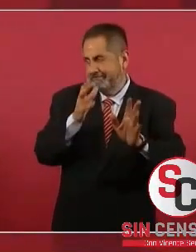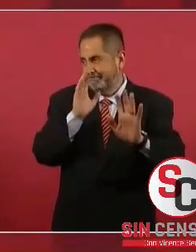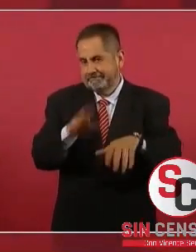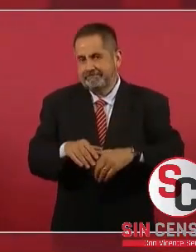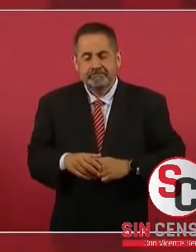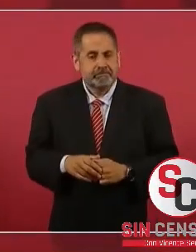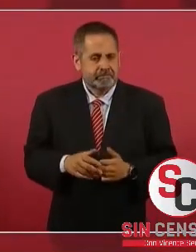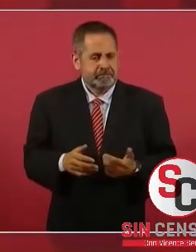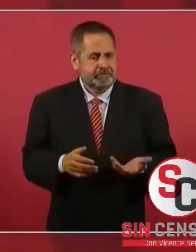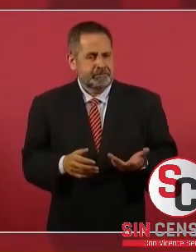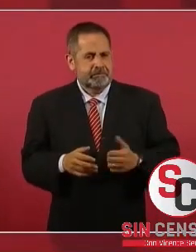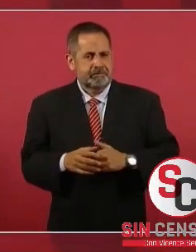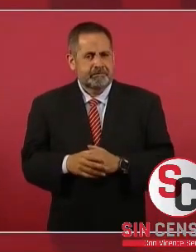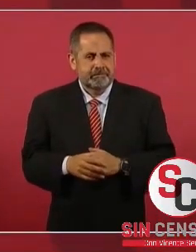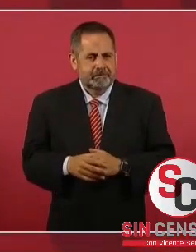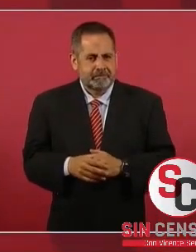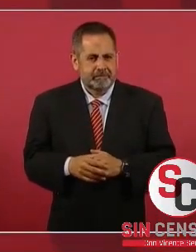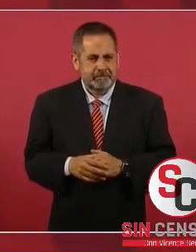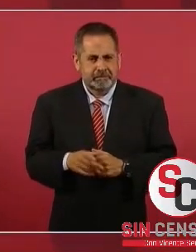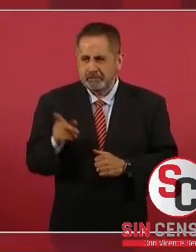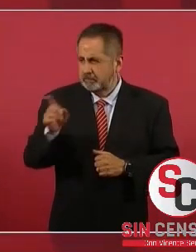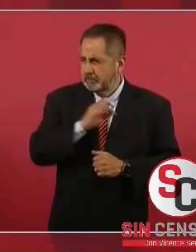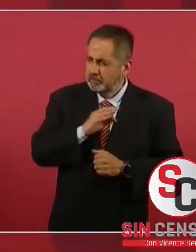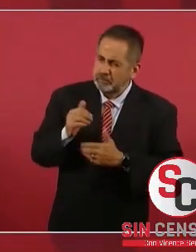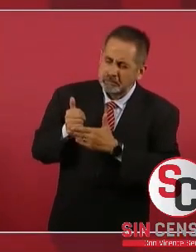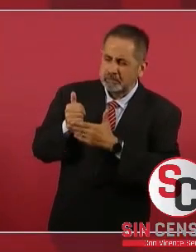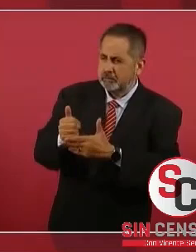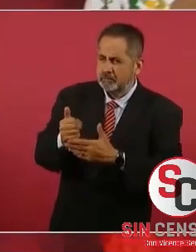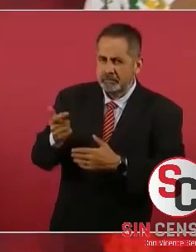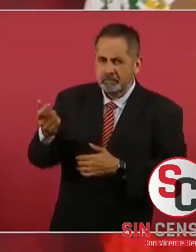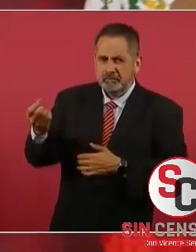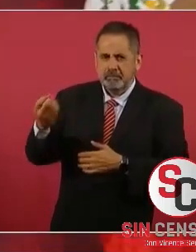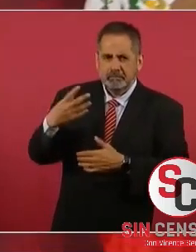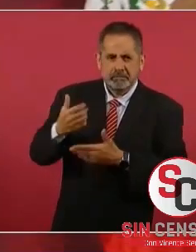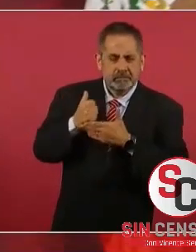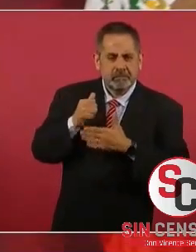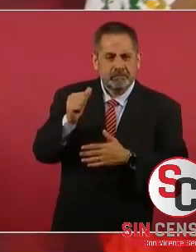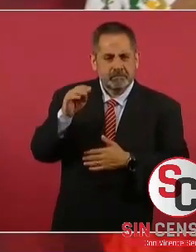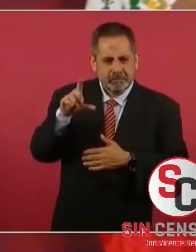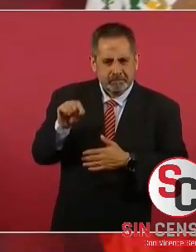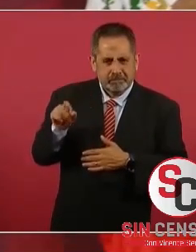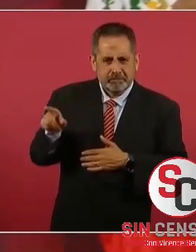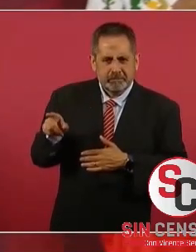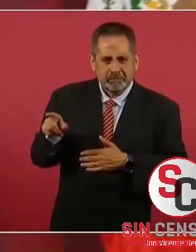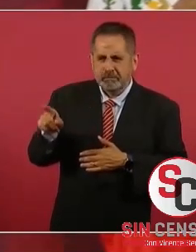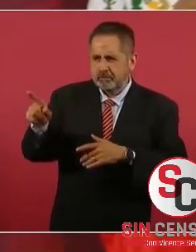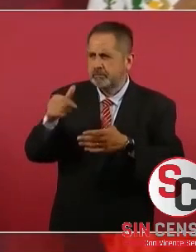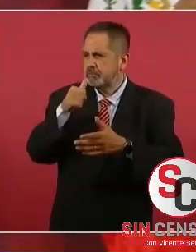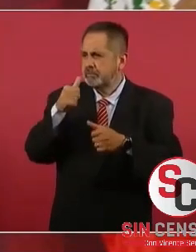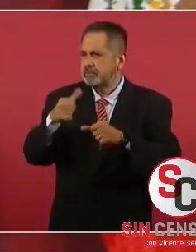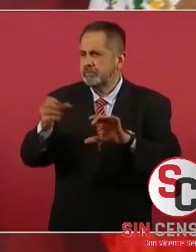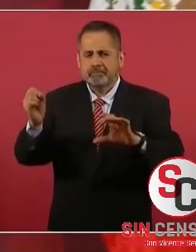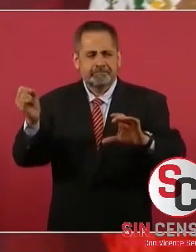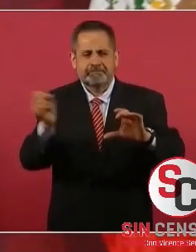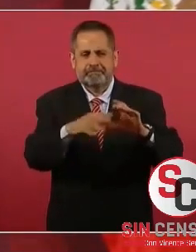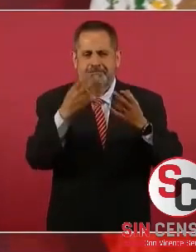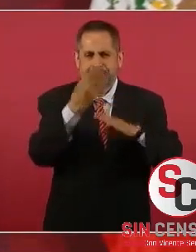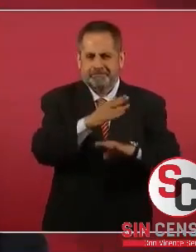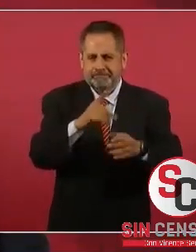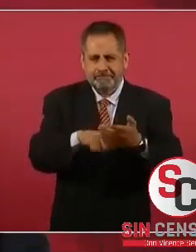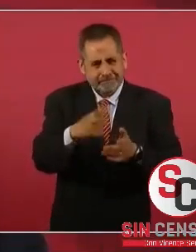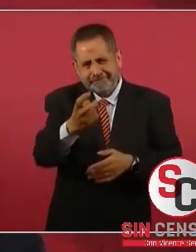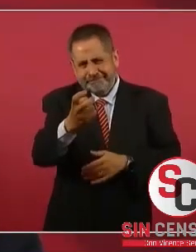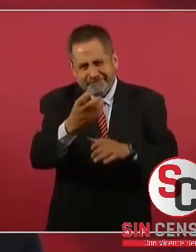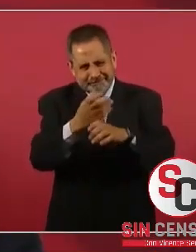que si podía ayudarme, que lo depositara en una cuenta, cosas